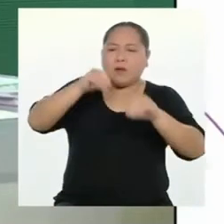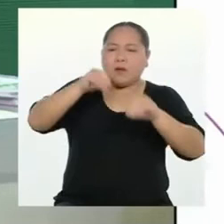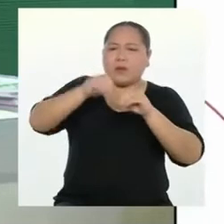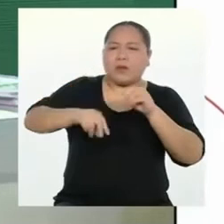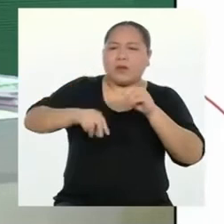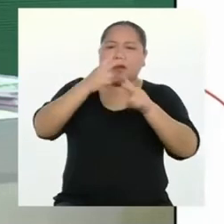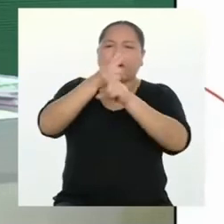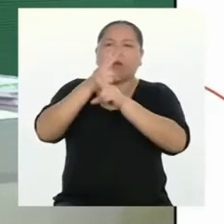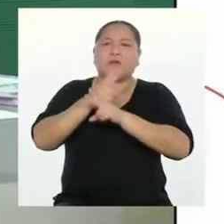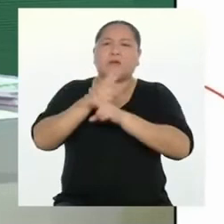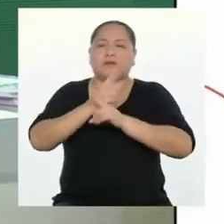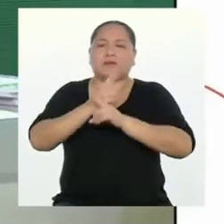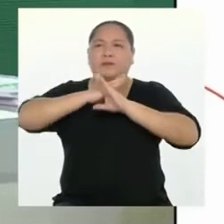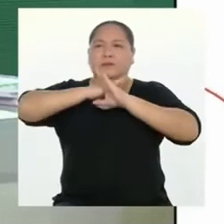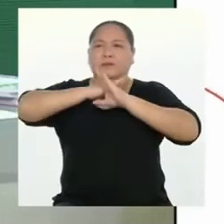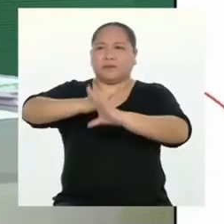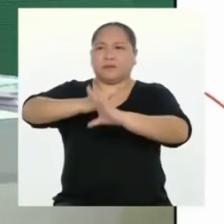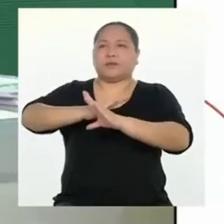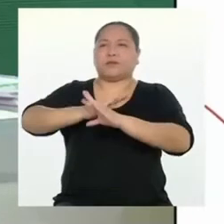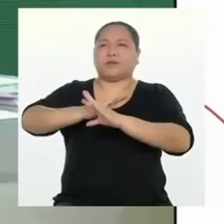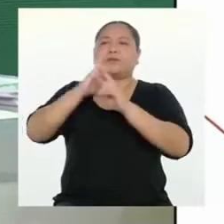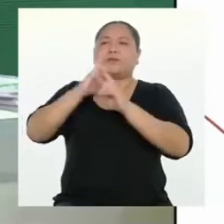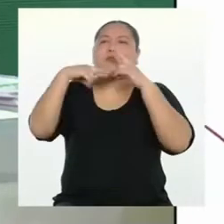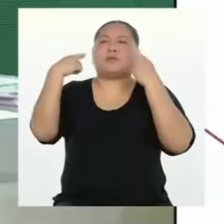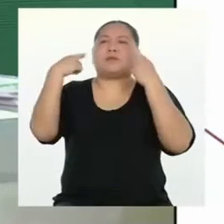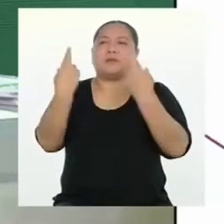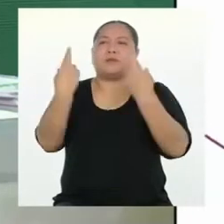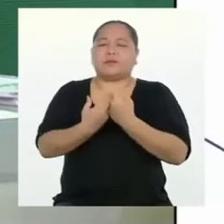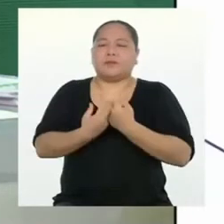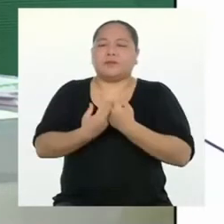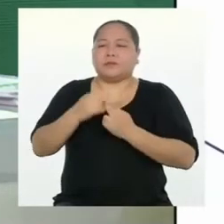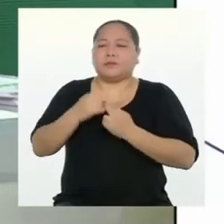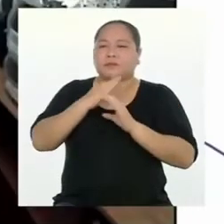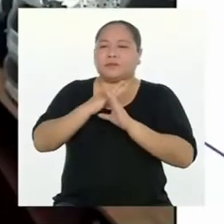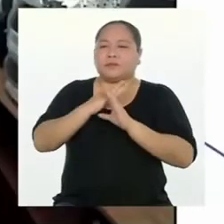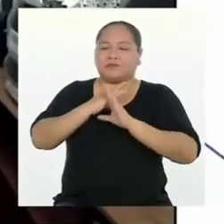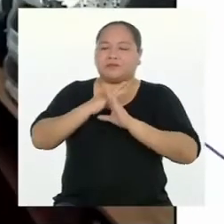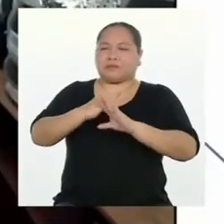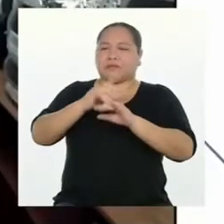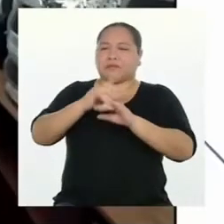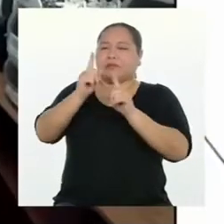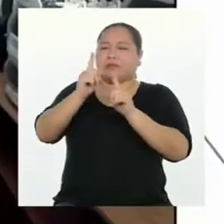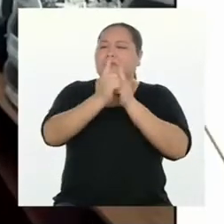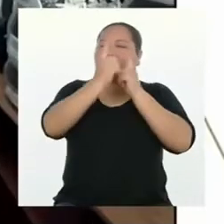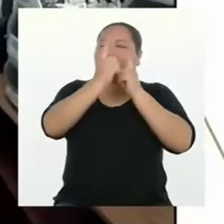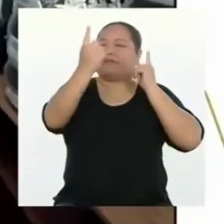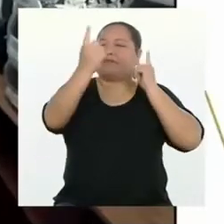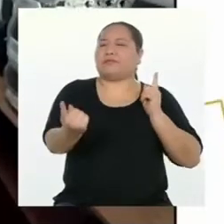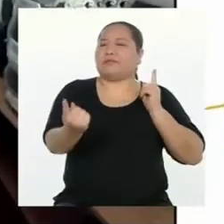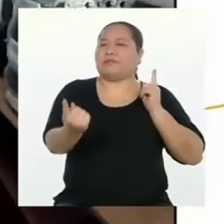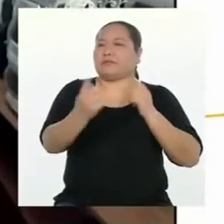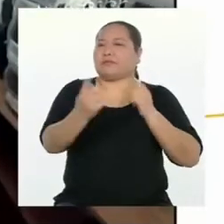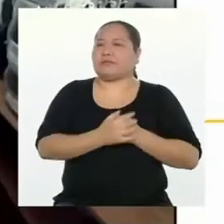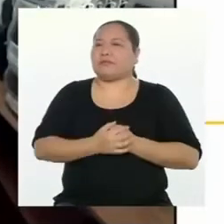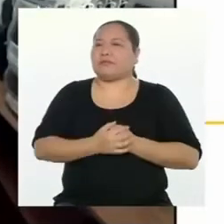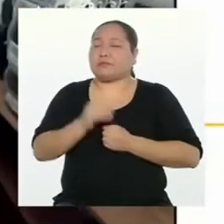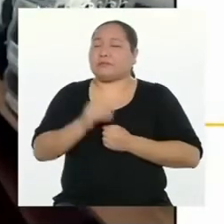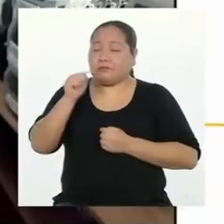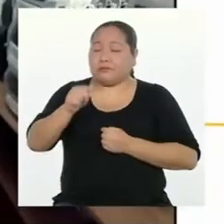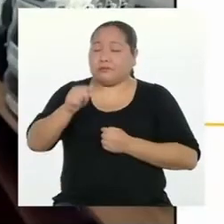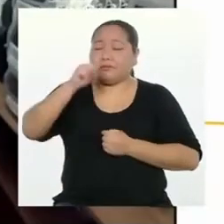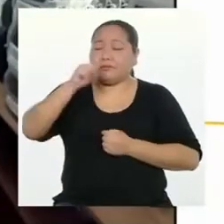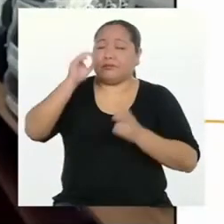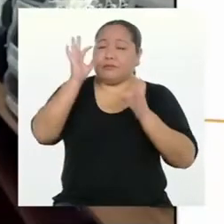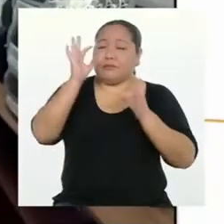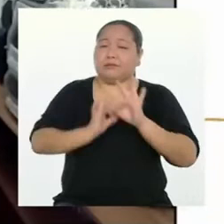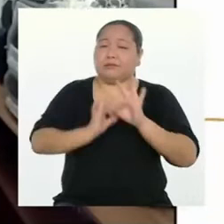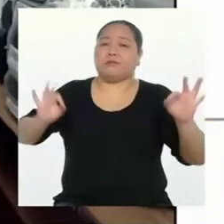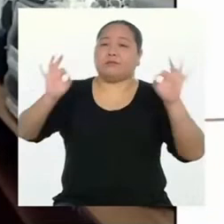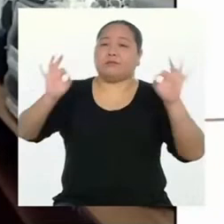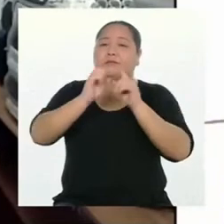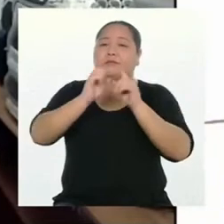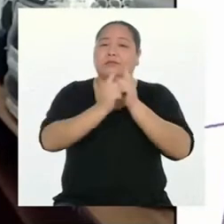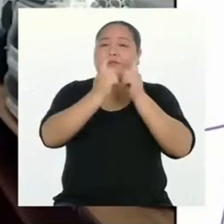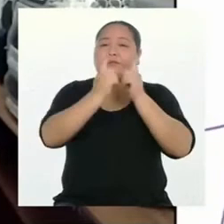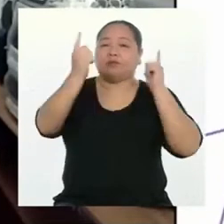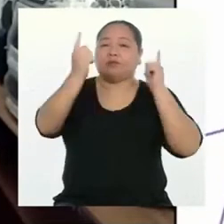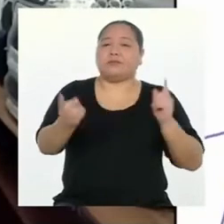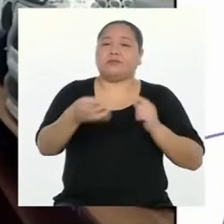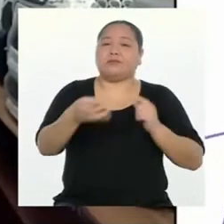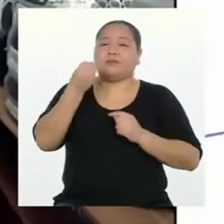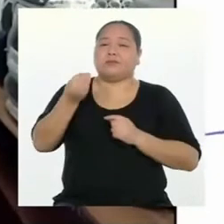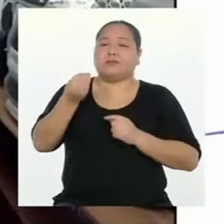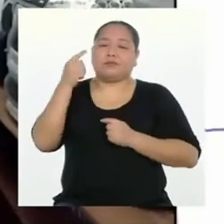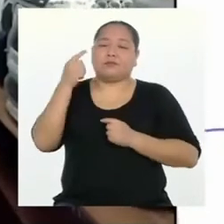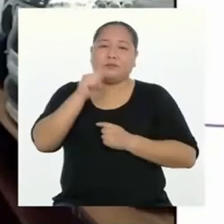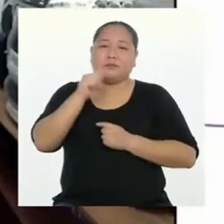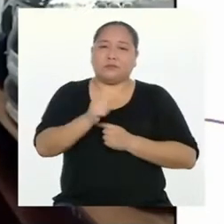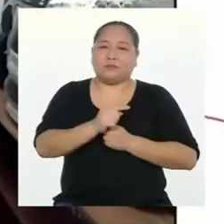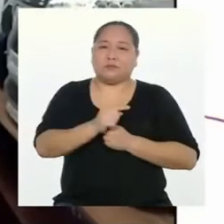evitando las reuniones y promoviendo el distanciamiento social? Que es muy importante el distanciamiento porque en